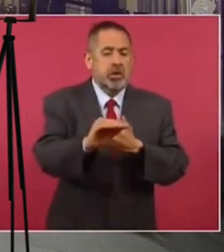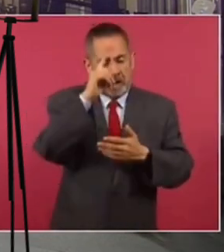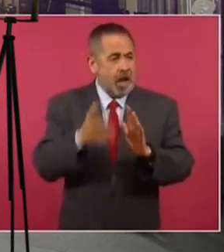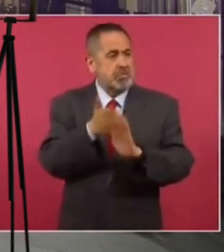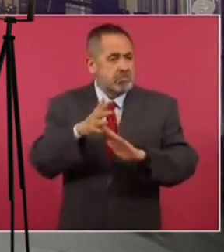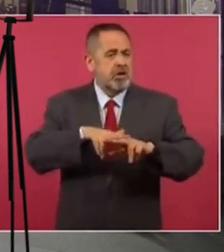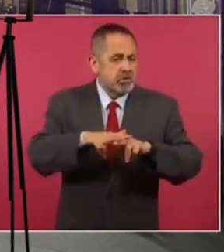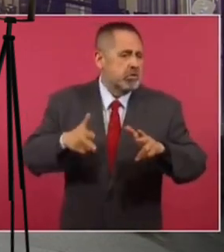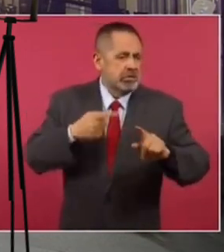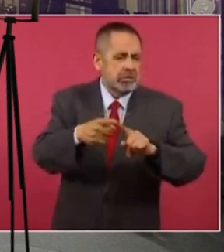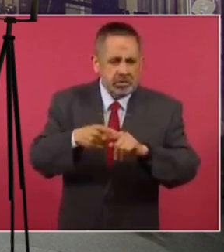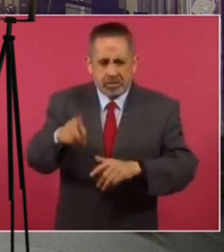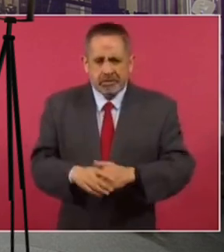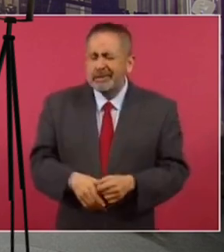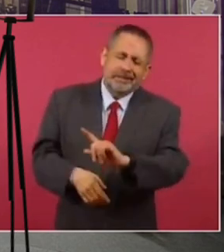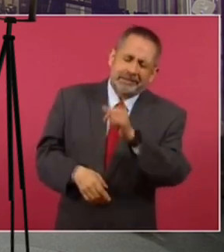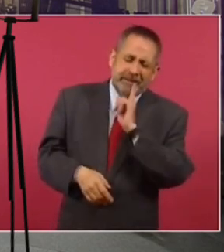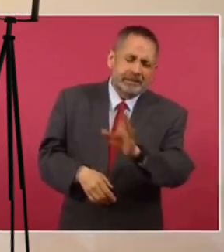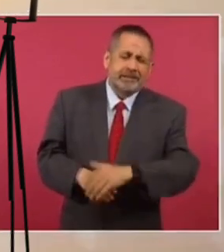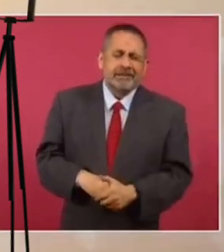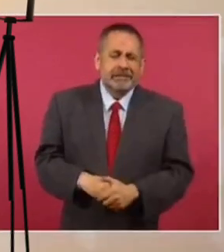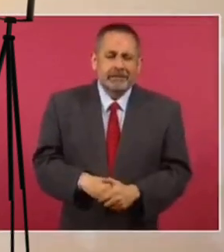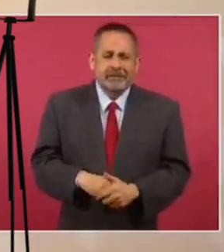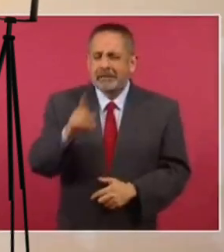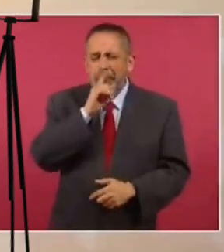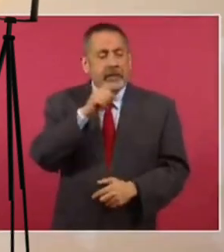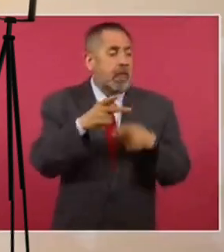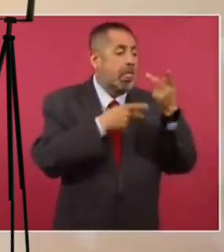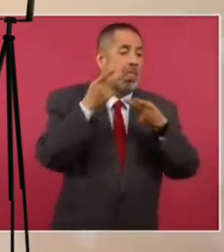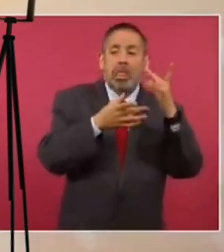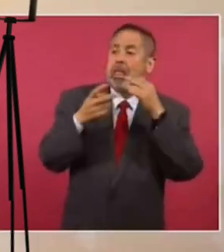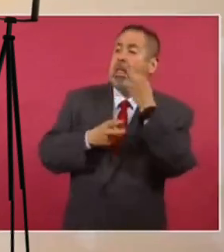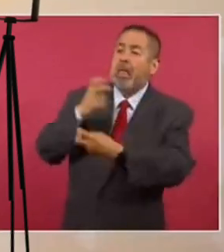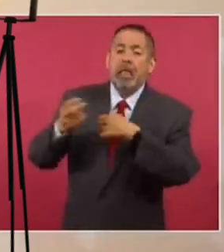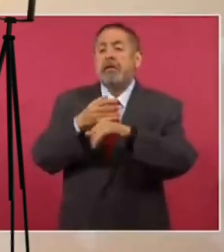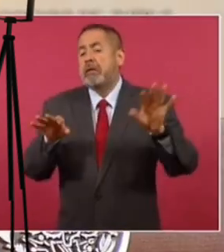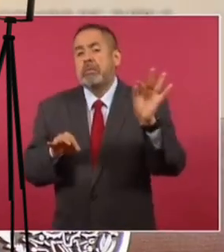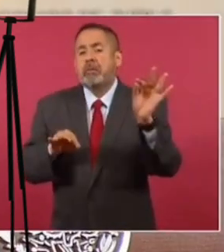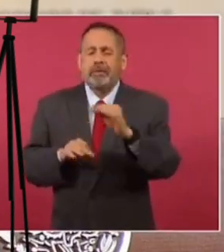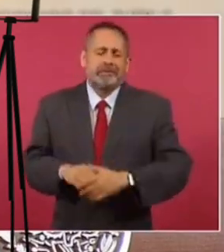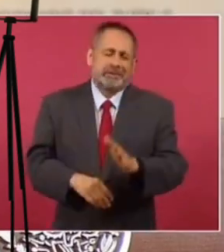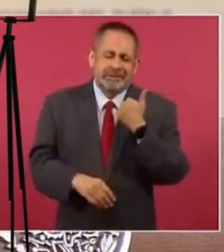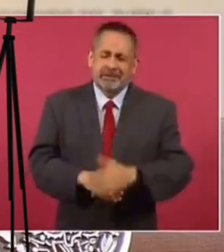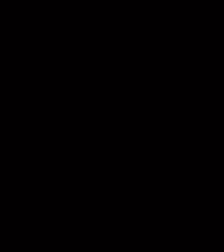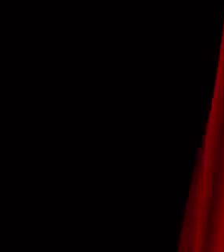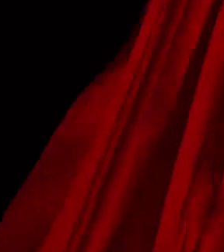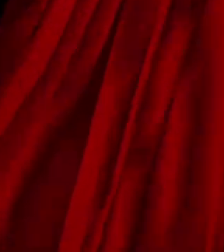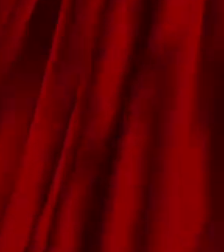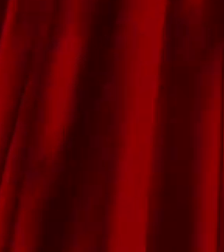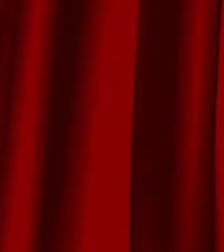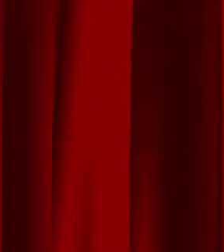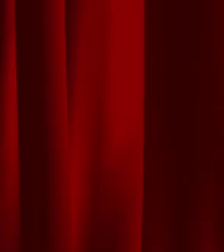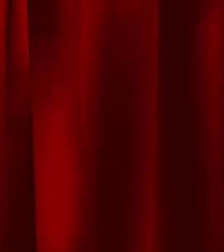obras de su administración. Pues es cierto, es parte de la misma campaña de desinformación y de calumnias, al contrario.